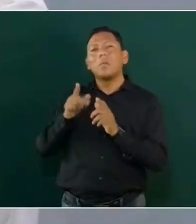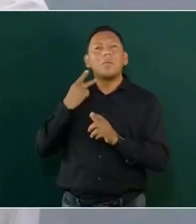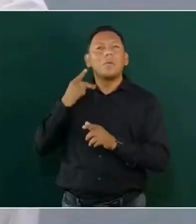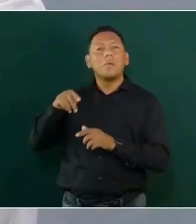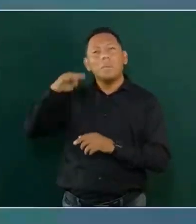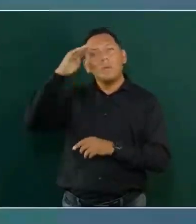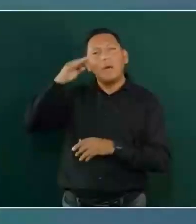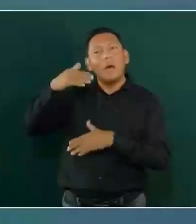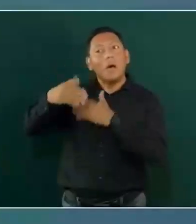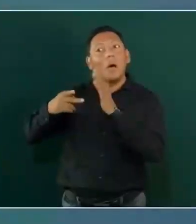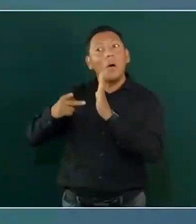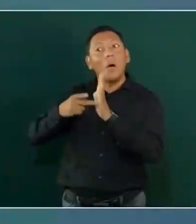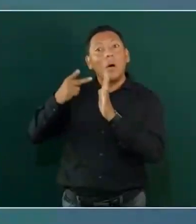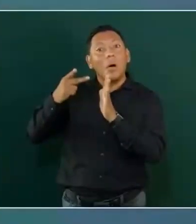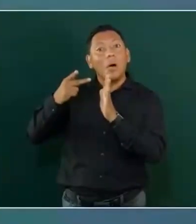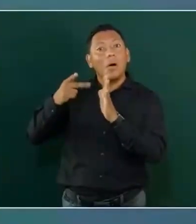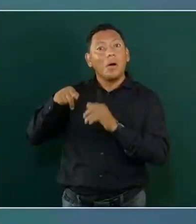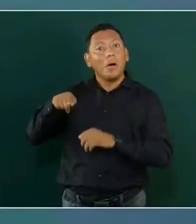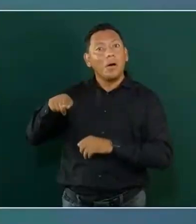que van a regresar.